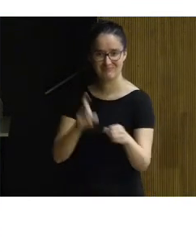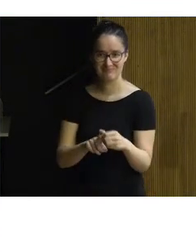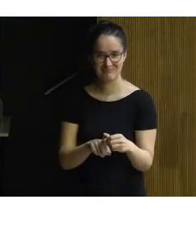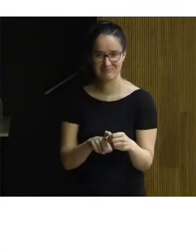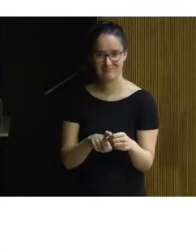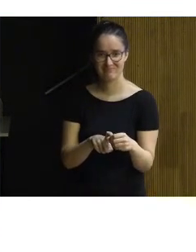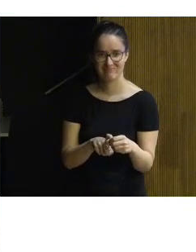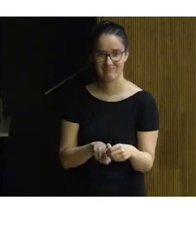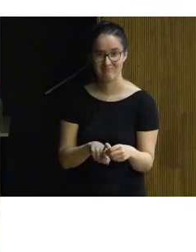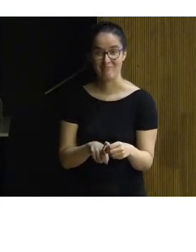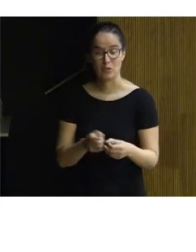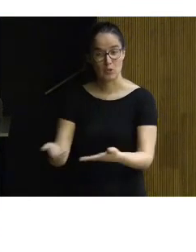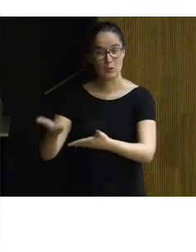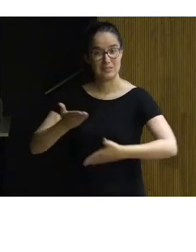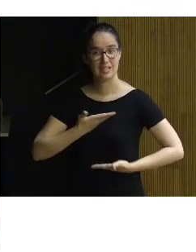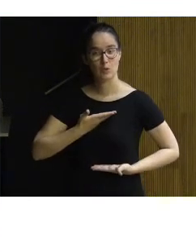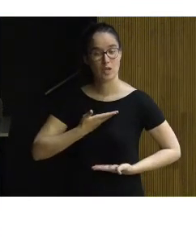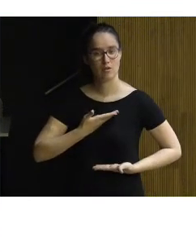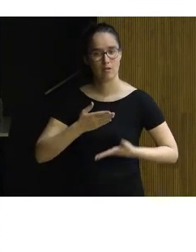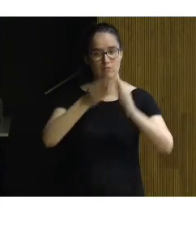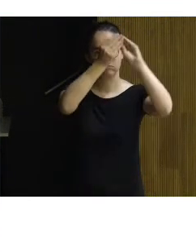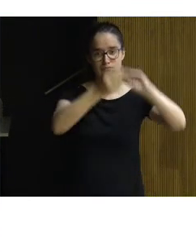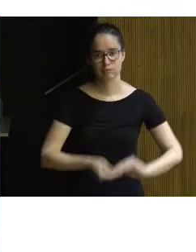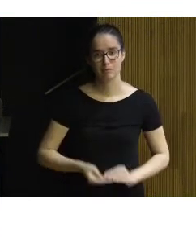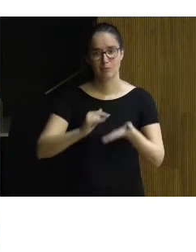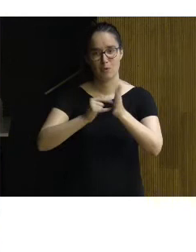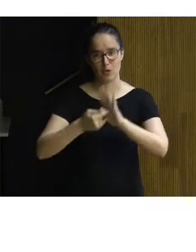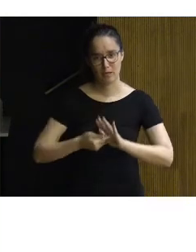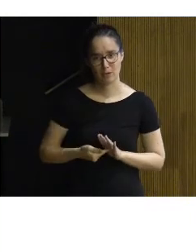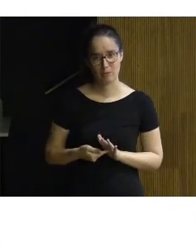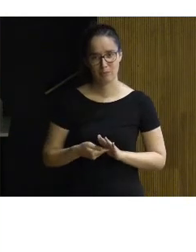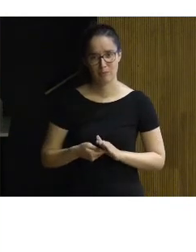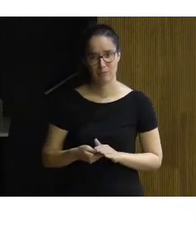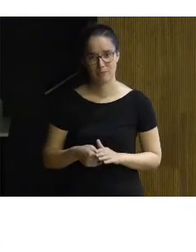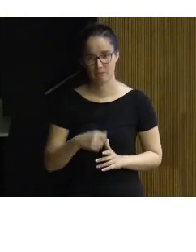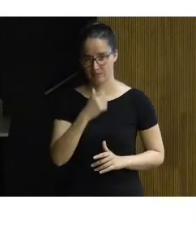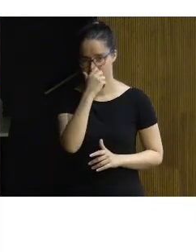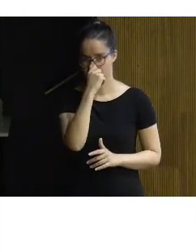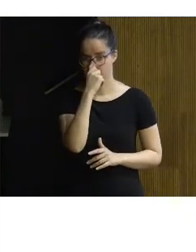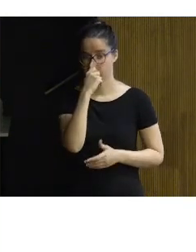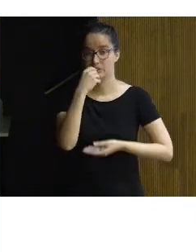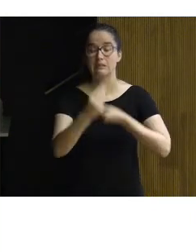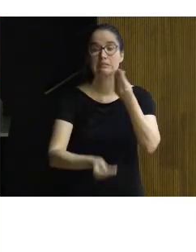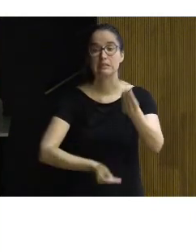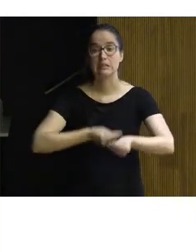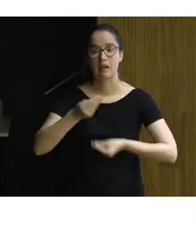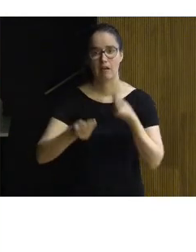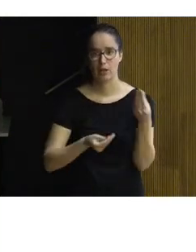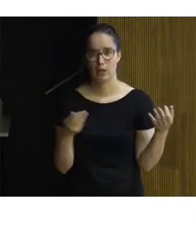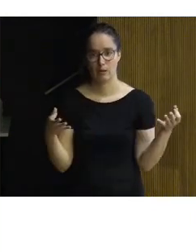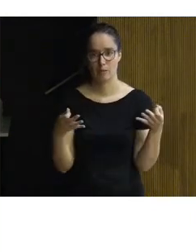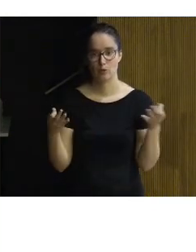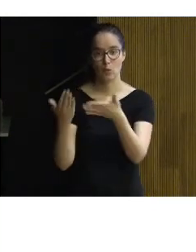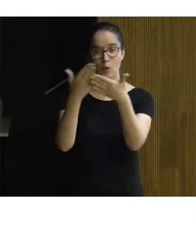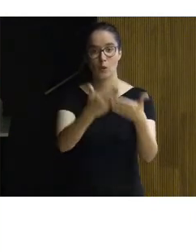y nos ayudaron a configurar este proyecto. ¿Qué hicimos al principio? Hicimos un